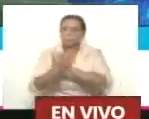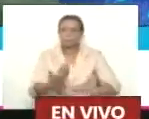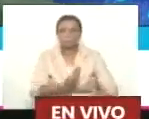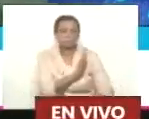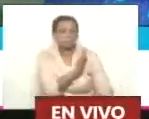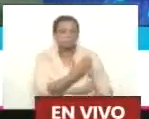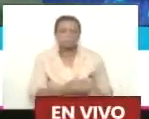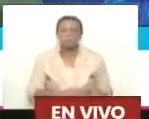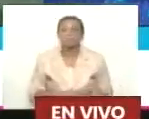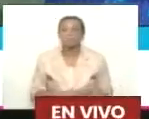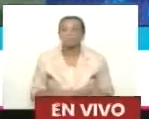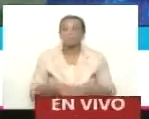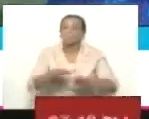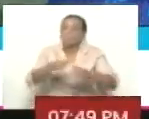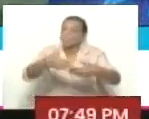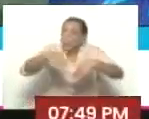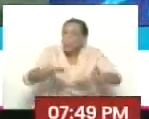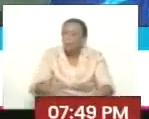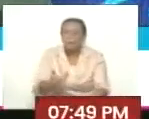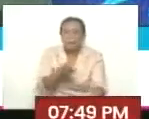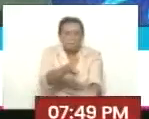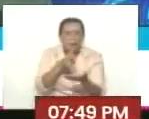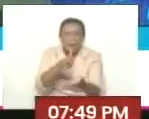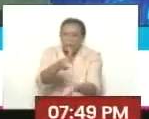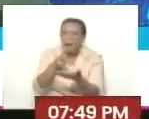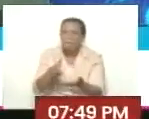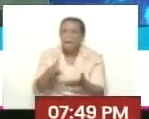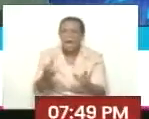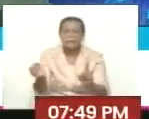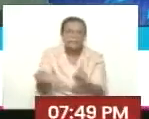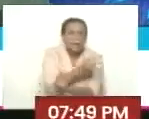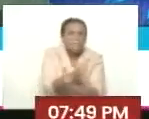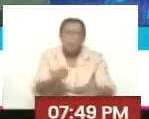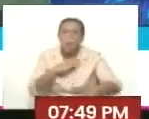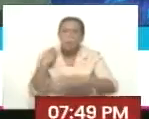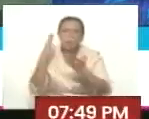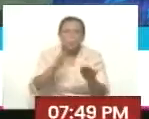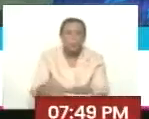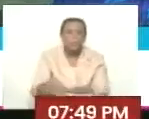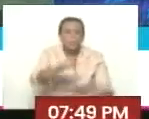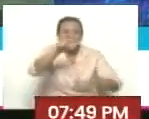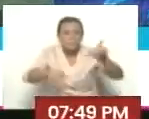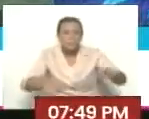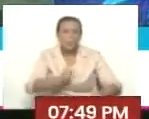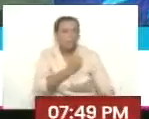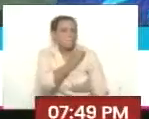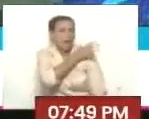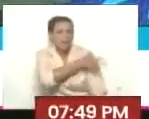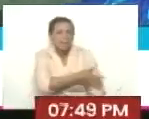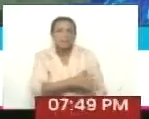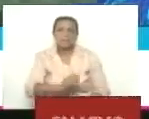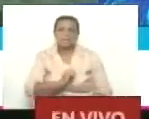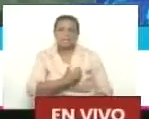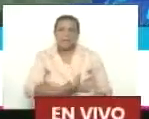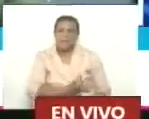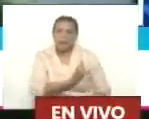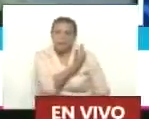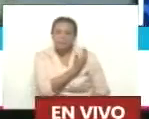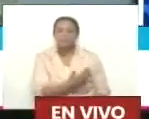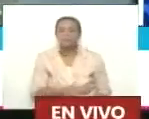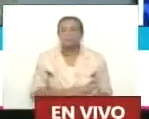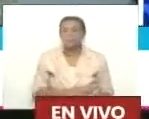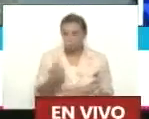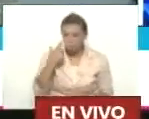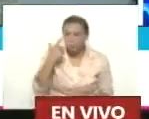El cese al fuego. El cese al genocidio contra el pueblo. Estuve viendo, o que yo